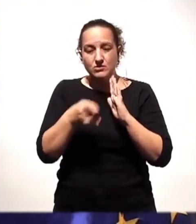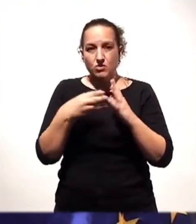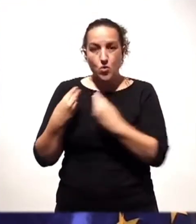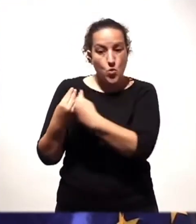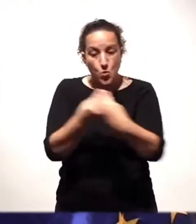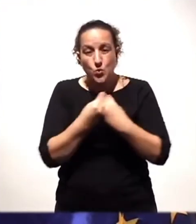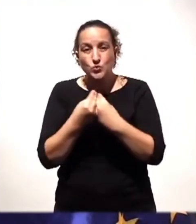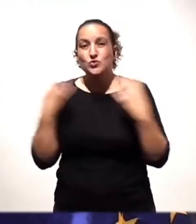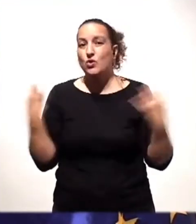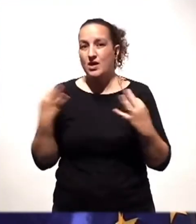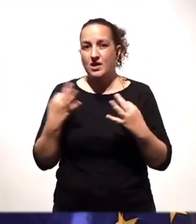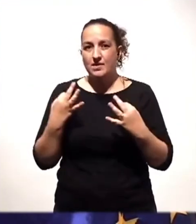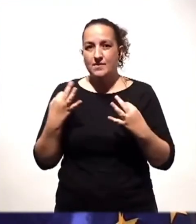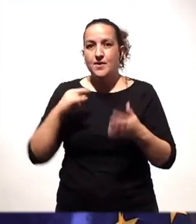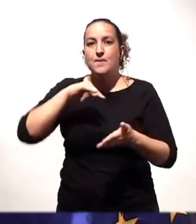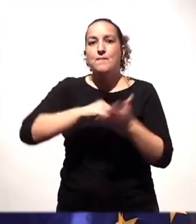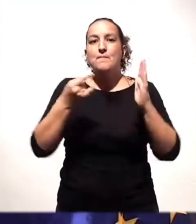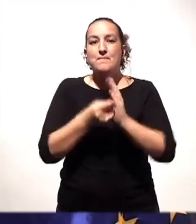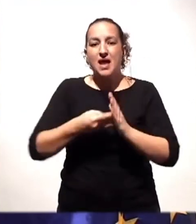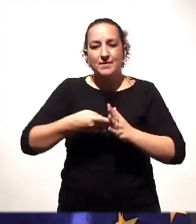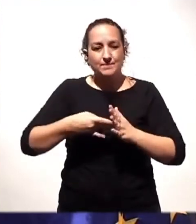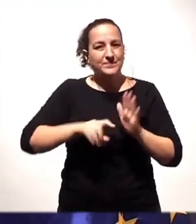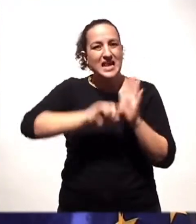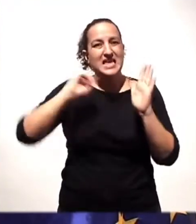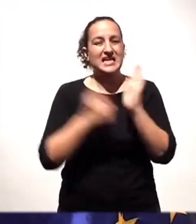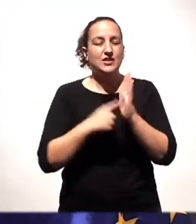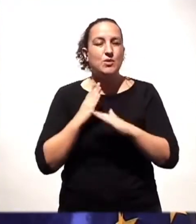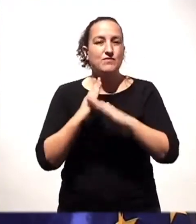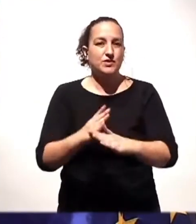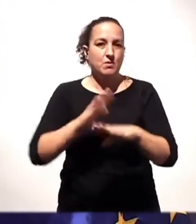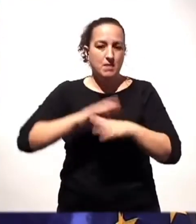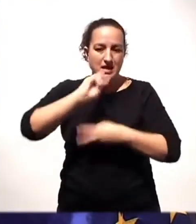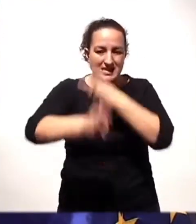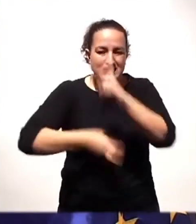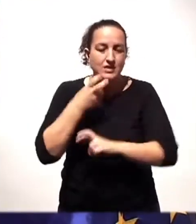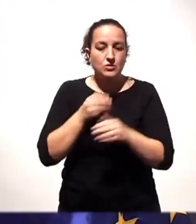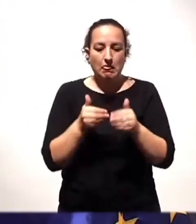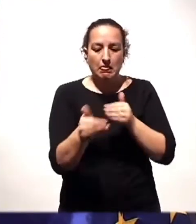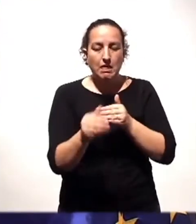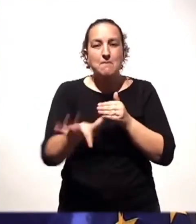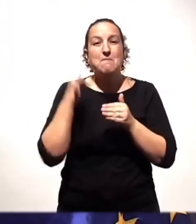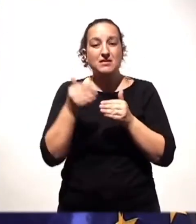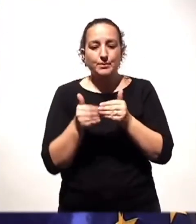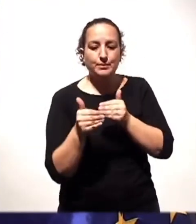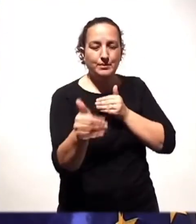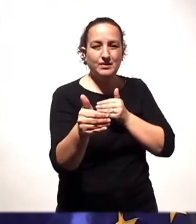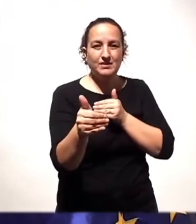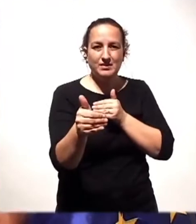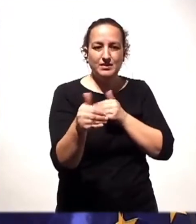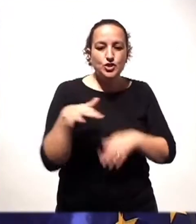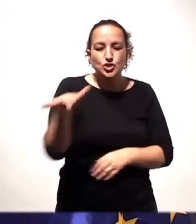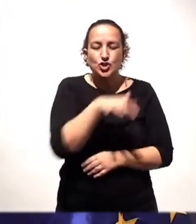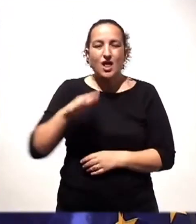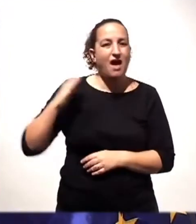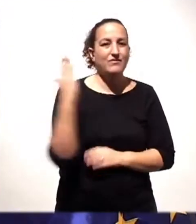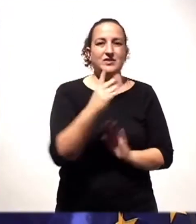ser así con un plano legislativo definitivo para la reconstrucción a medio y largo plazo de todo lo que es la zona